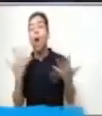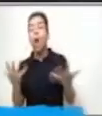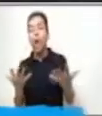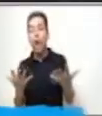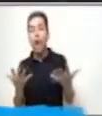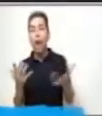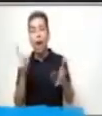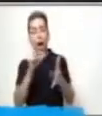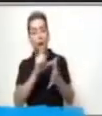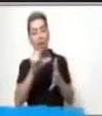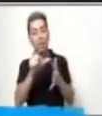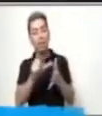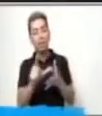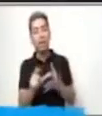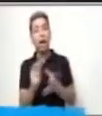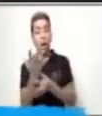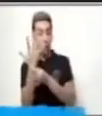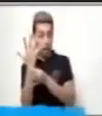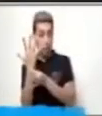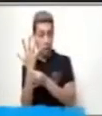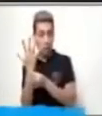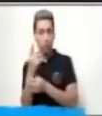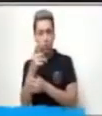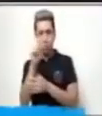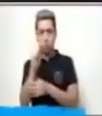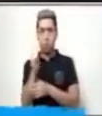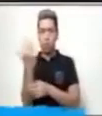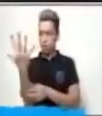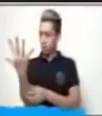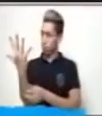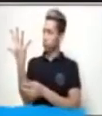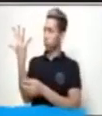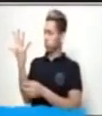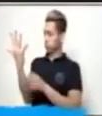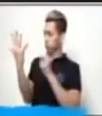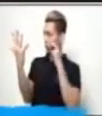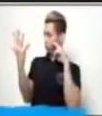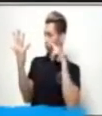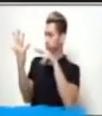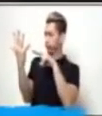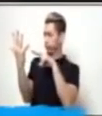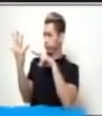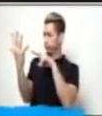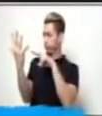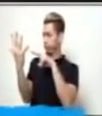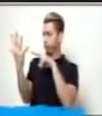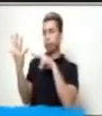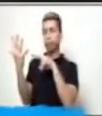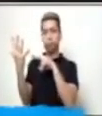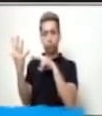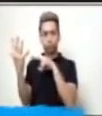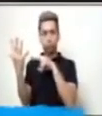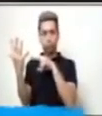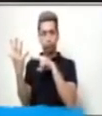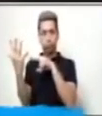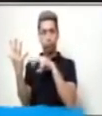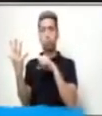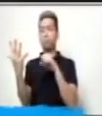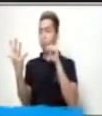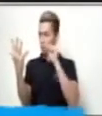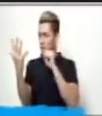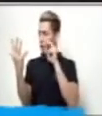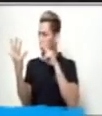Coloca tu mano frente a ti y obsérvala detenidamente. Puede